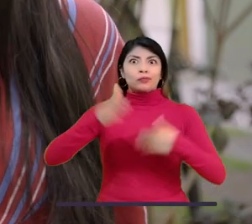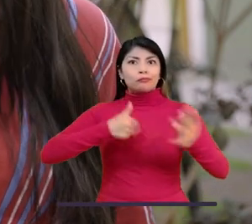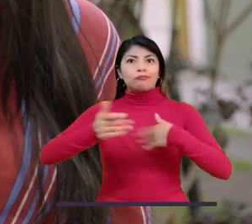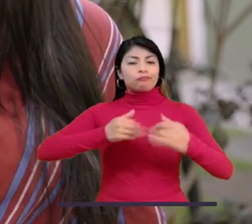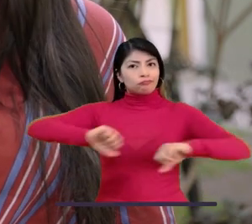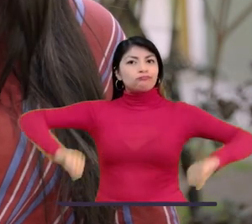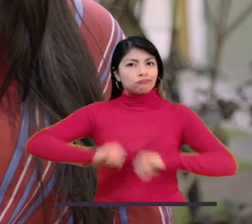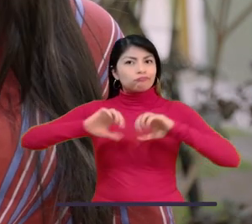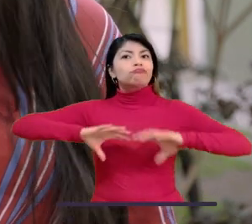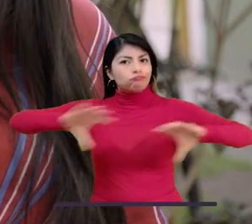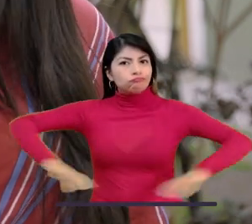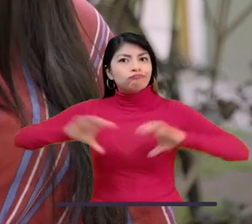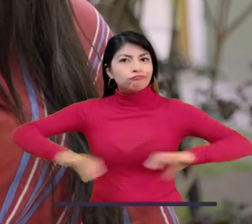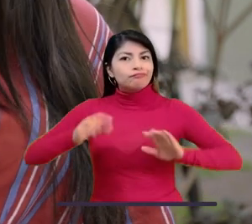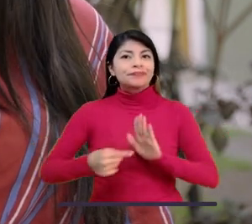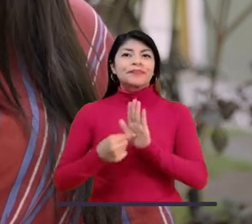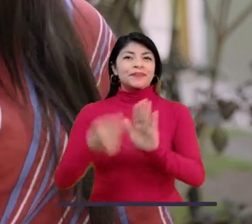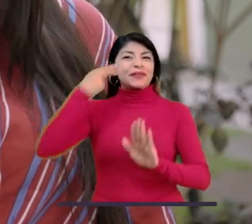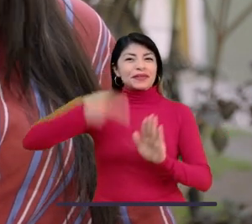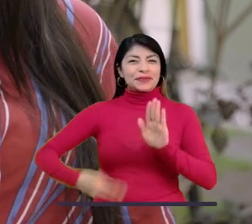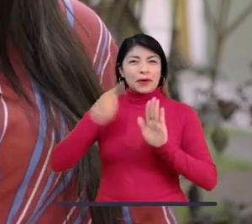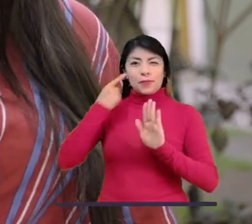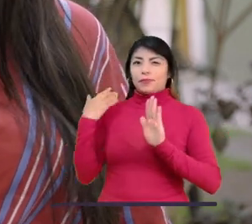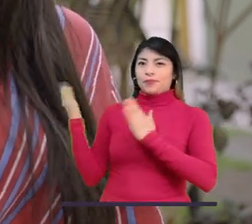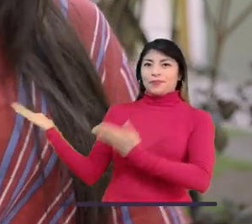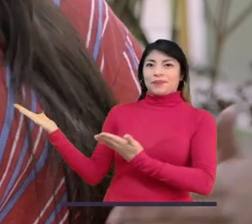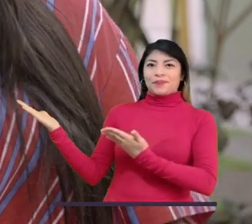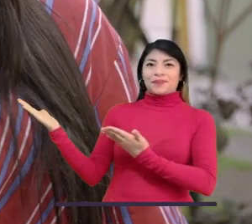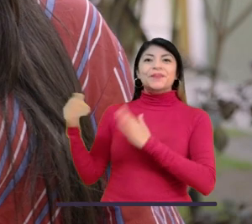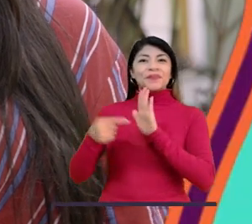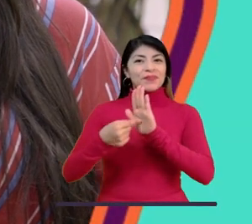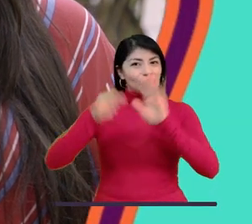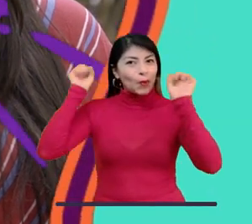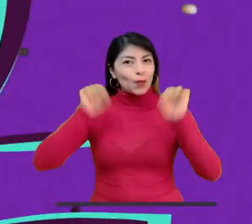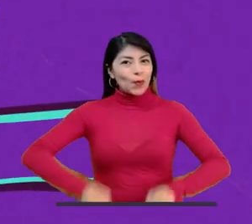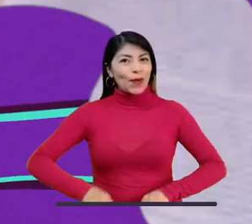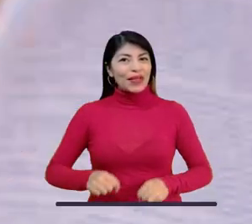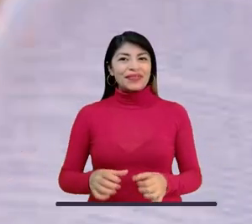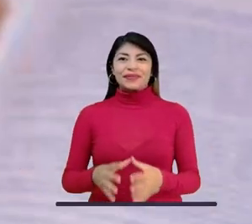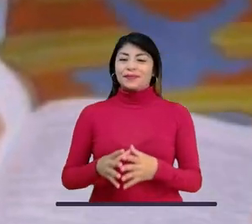climático es muy importante. Y la siguiente historia nos lo va a demostrar. Vamos a ver.